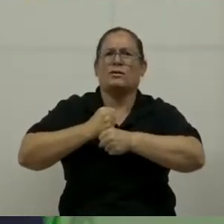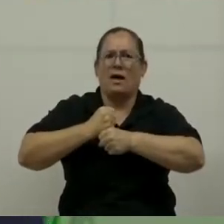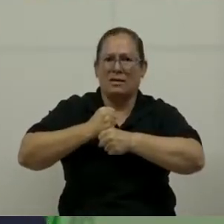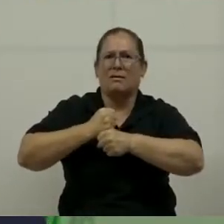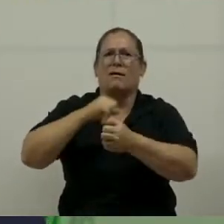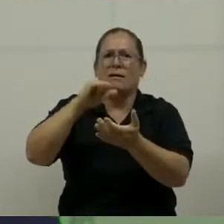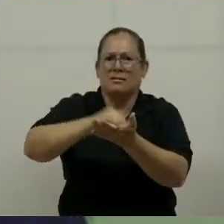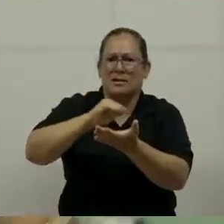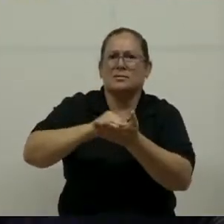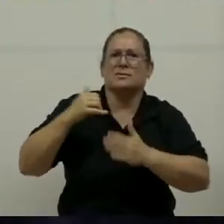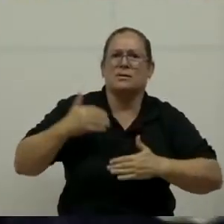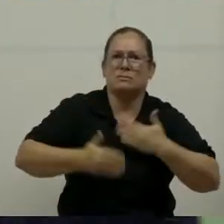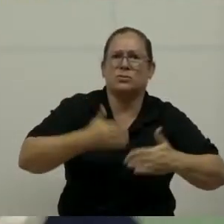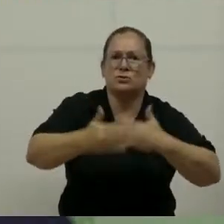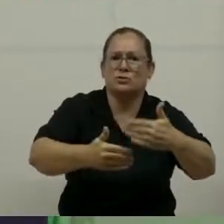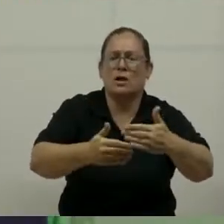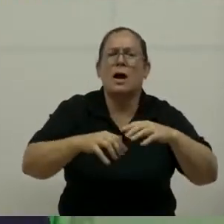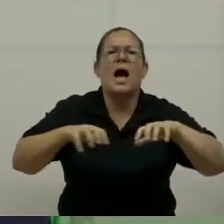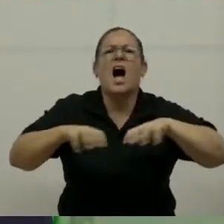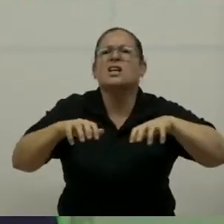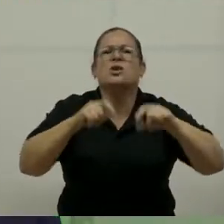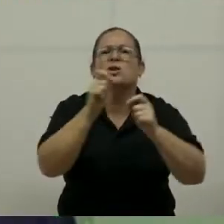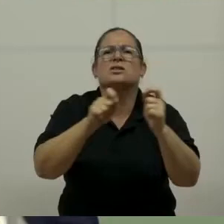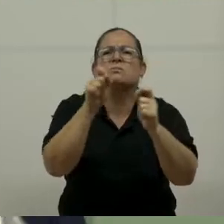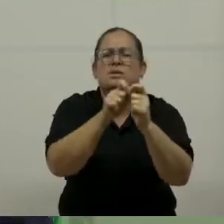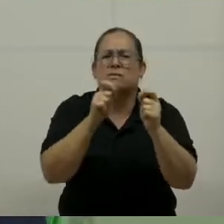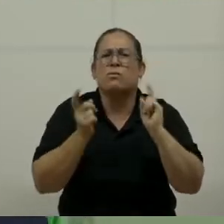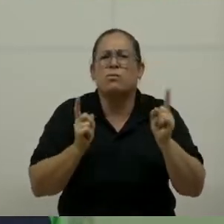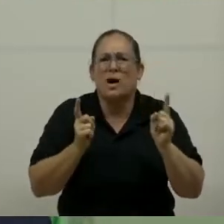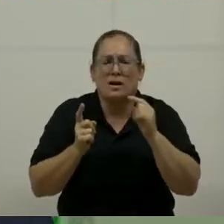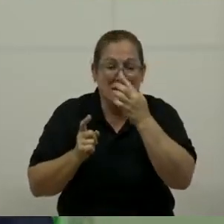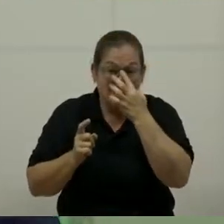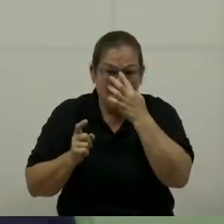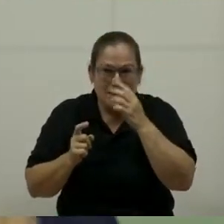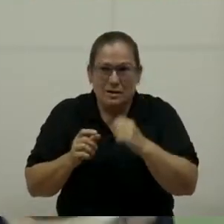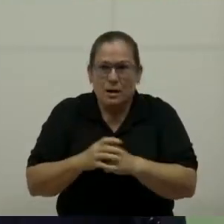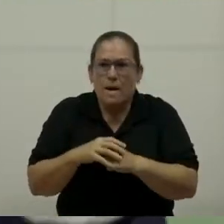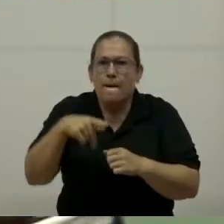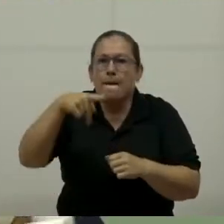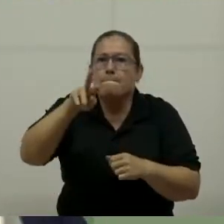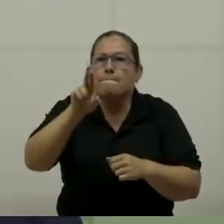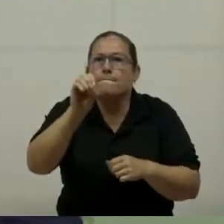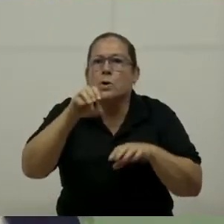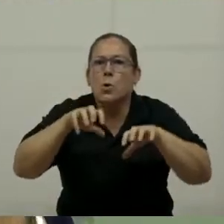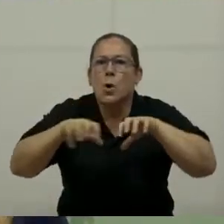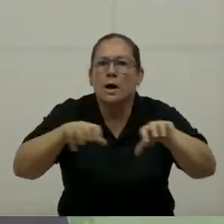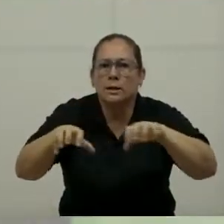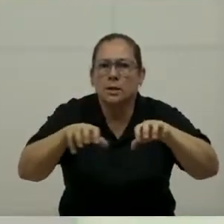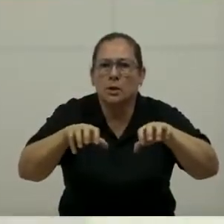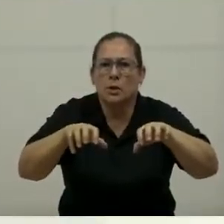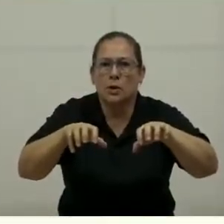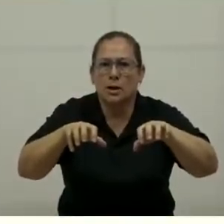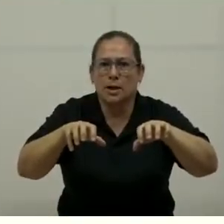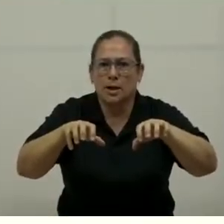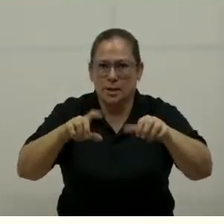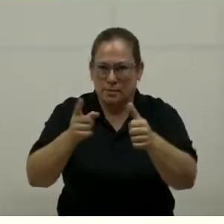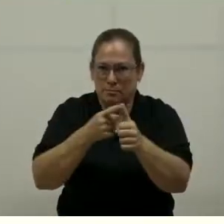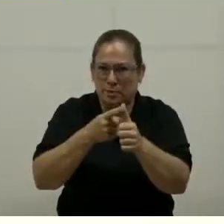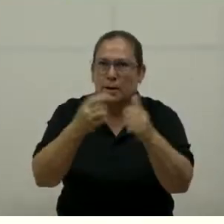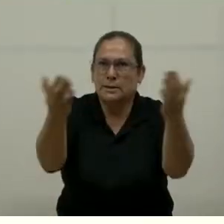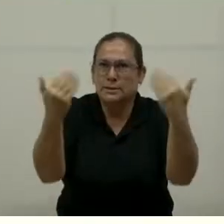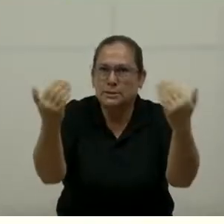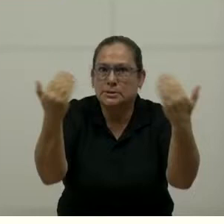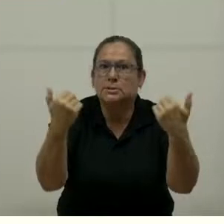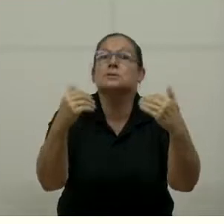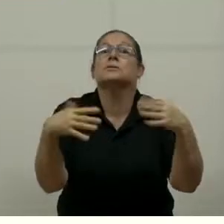proceso. ¿Acciones específicas? Bueno, es un trabajo proactivo. Hay que traer nuevas líneas aéreas, pero no